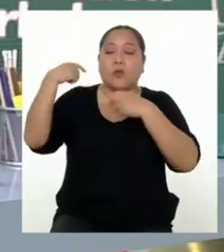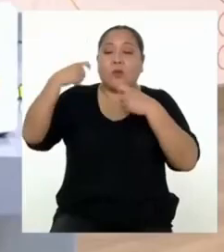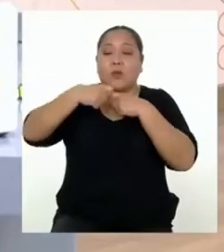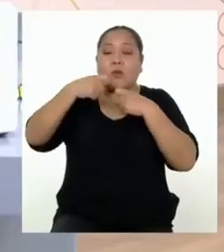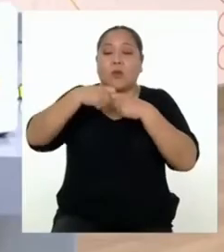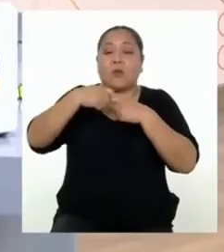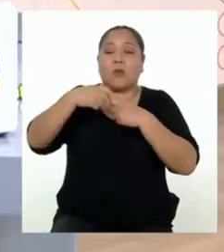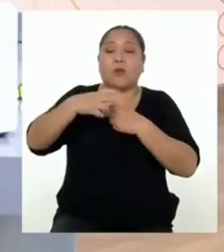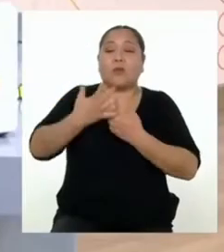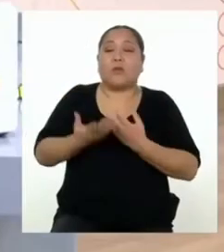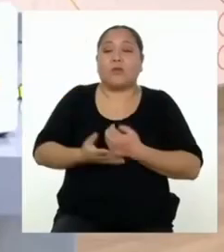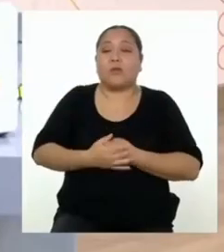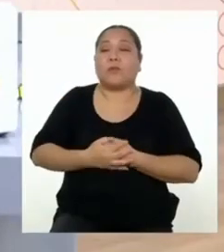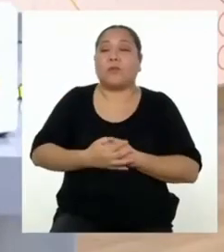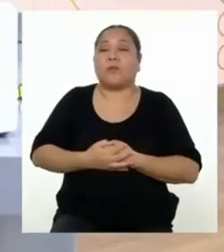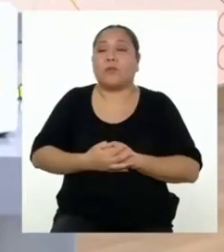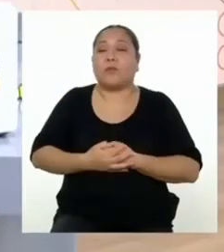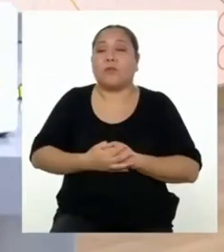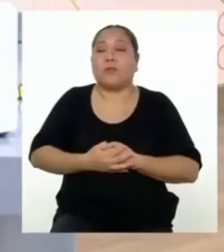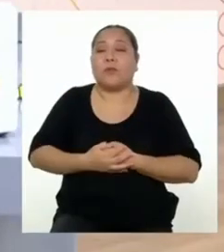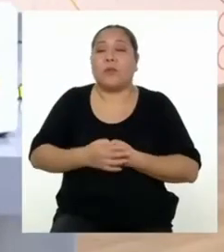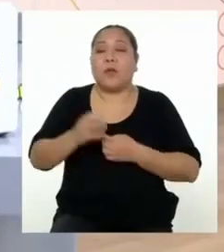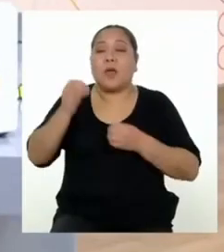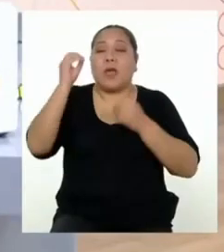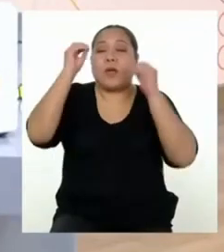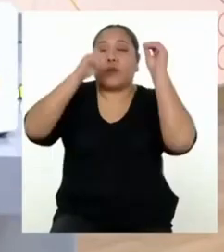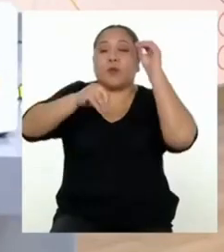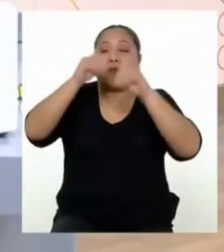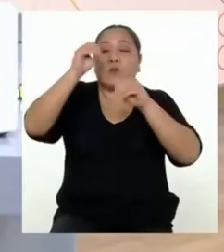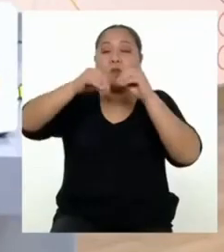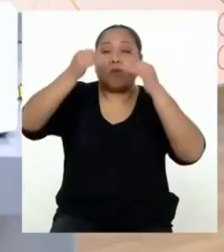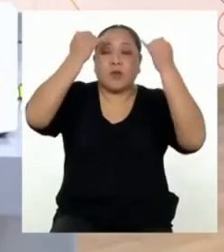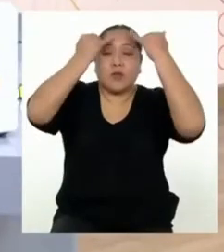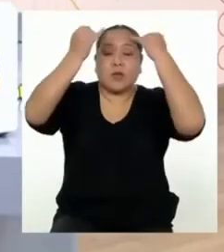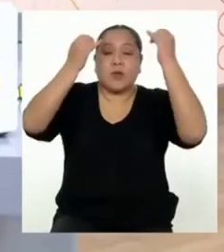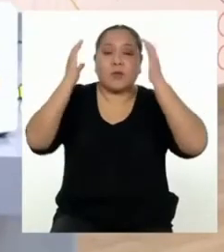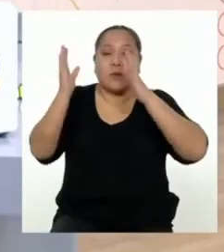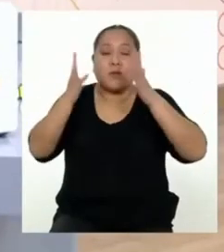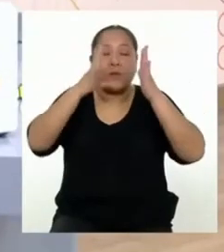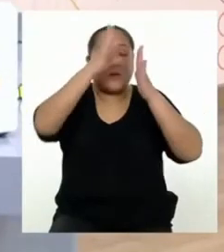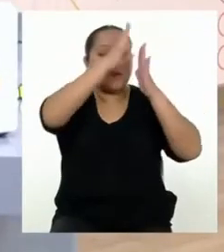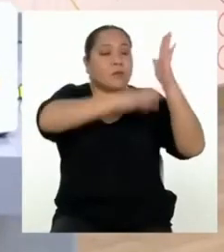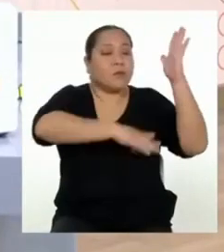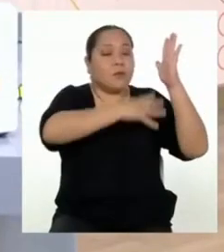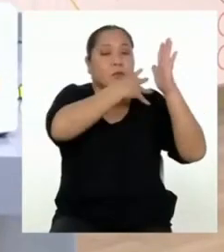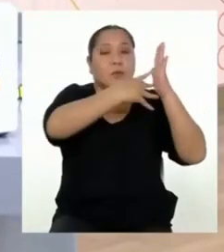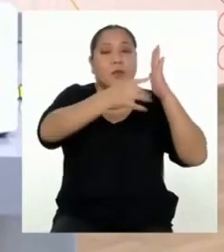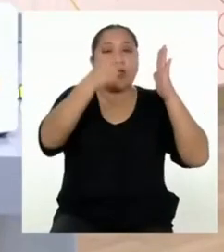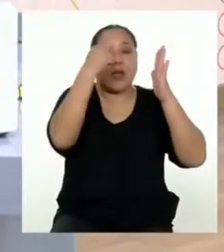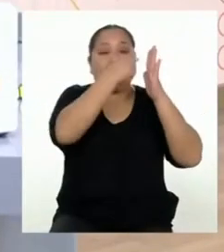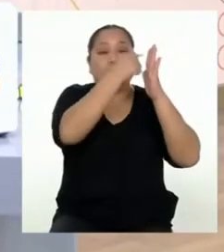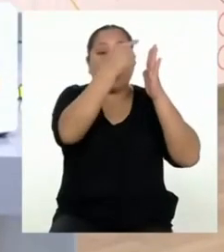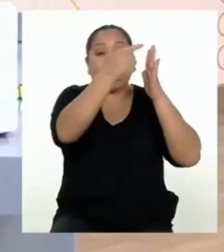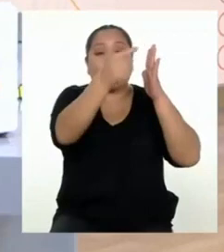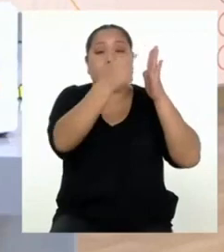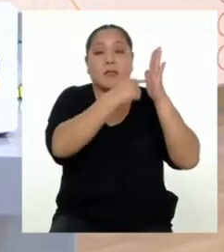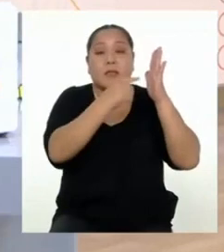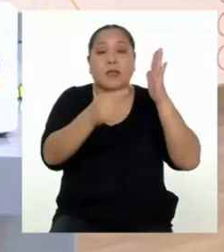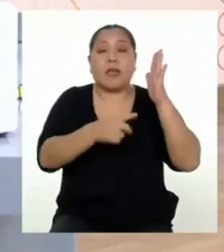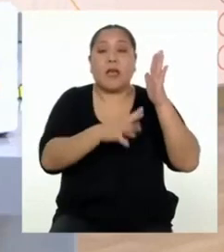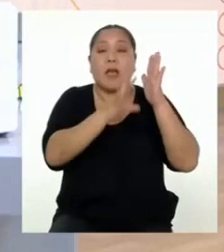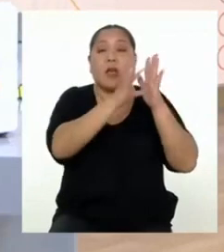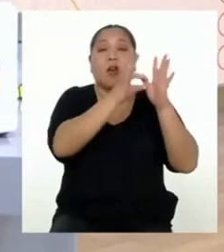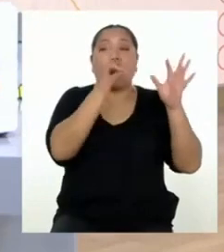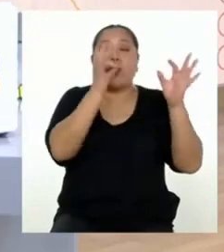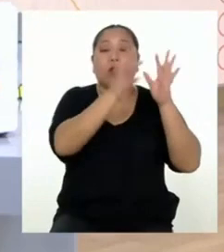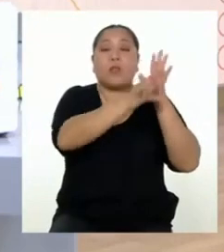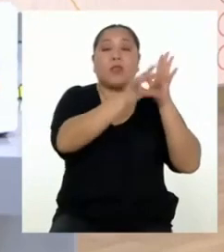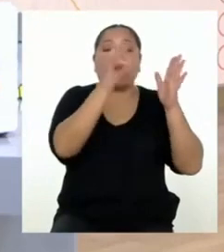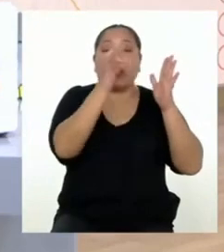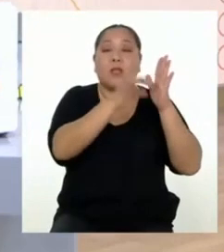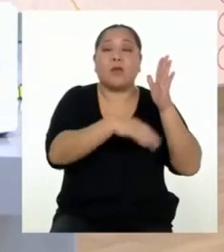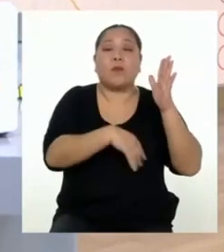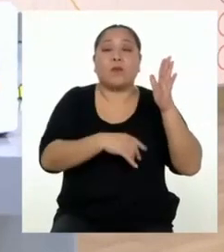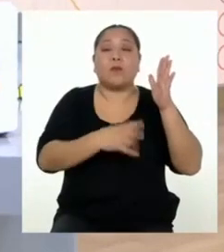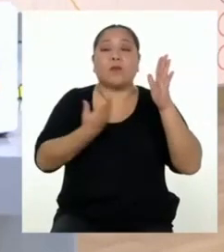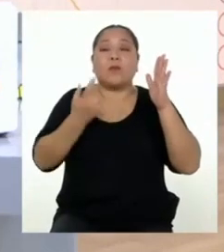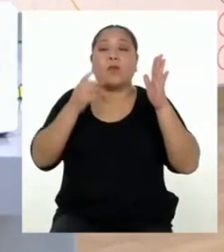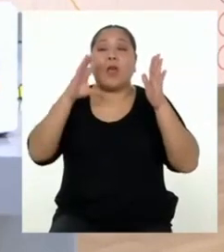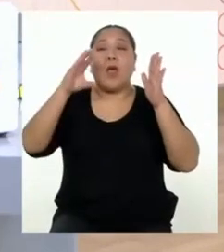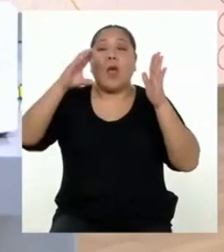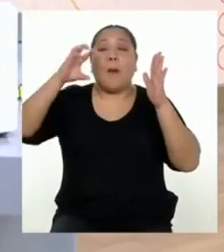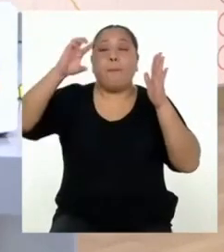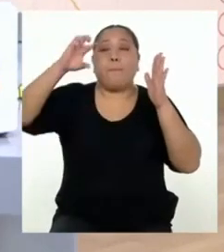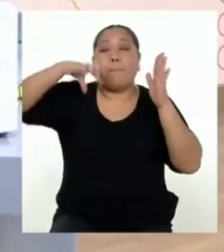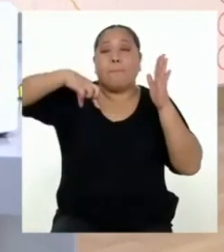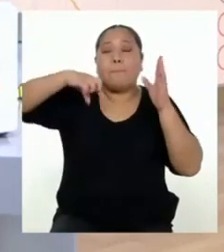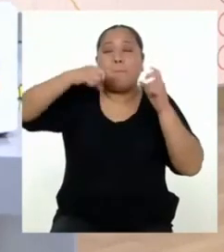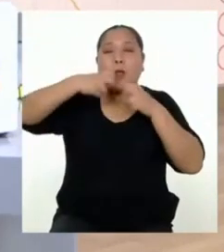en nuestro hogar. Hemos generado ideas y las hemos organizado en un cuadro, a partir del cual identificamos el problema y